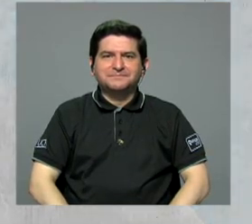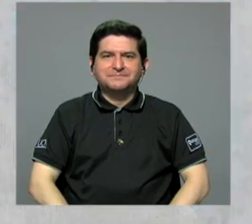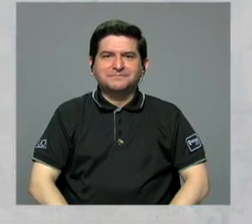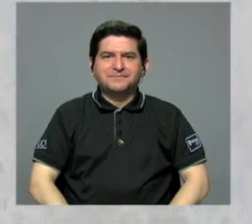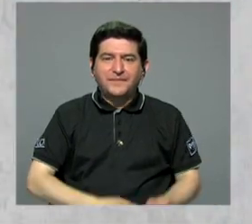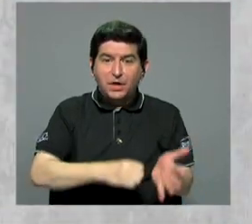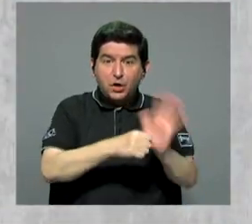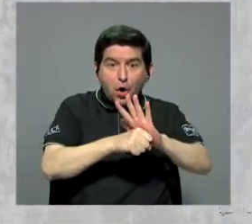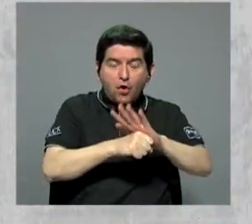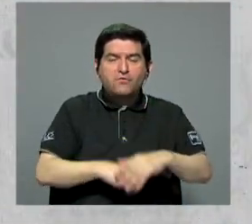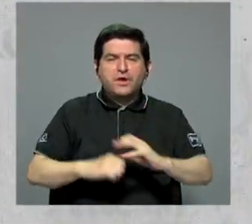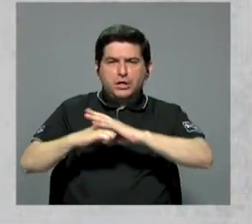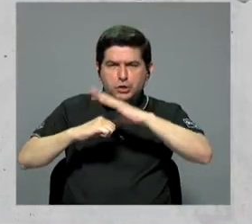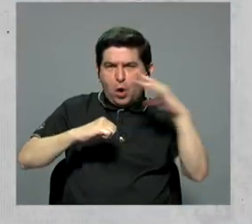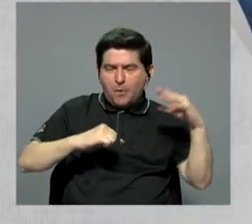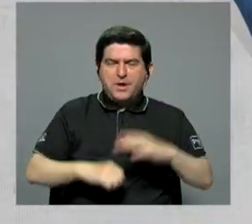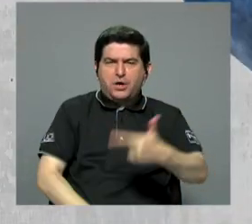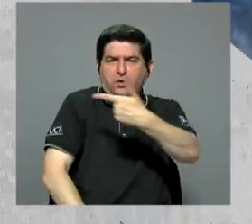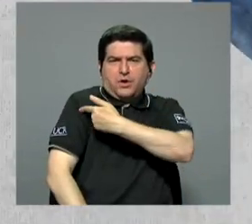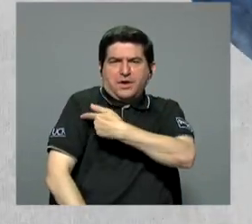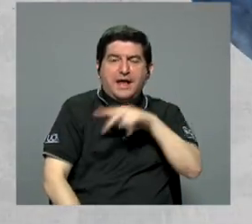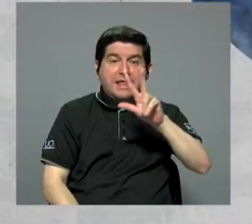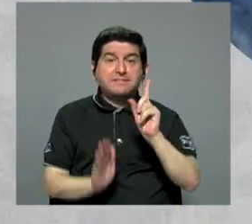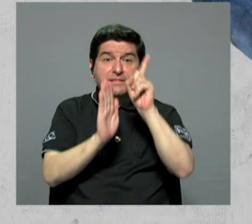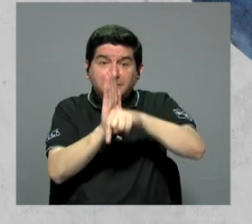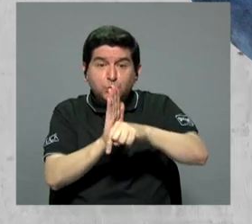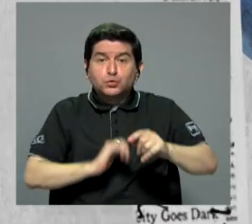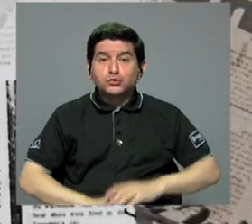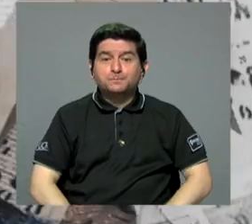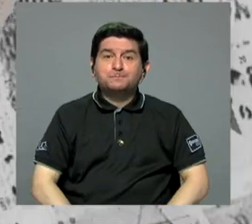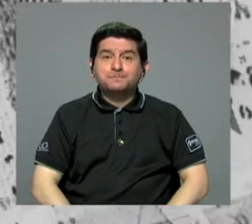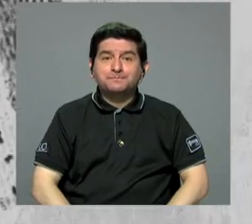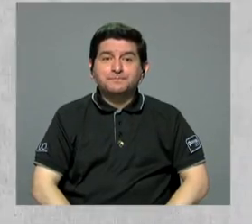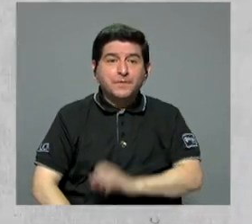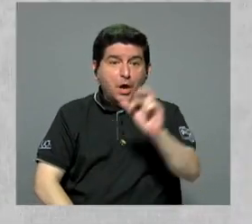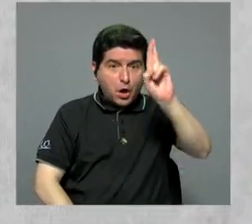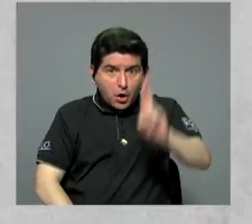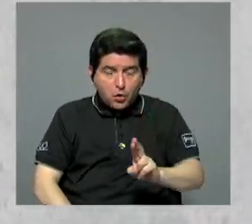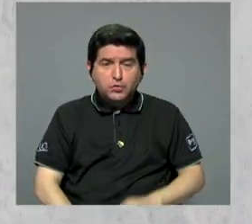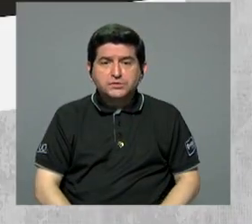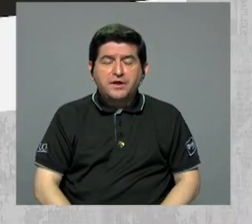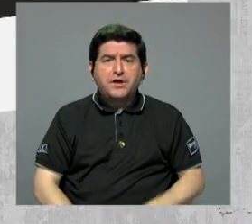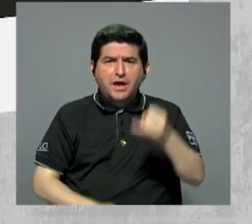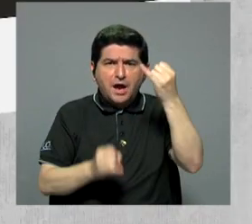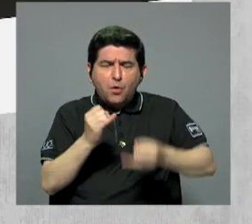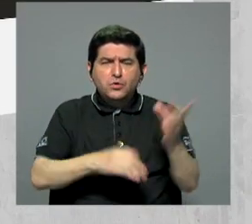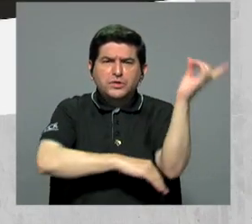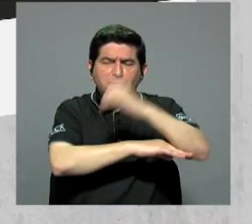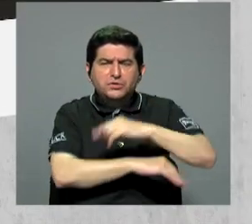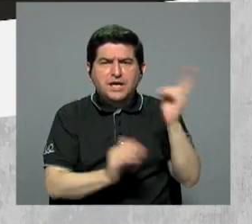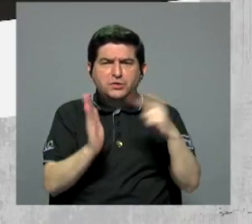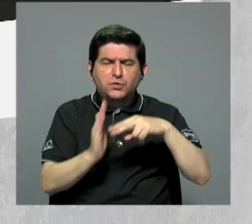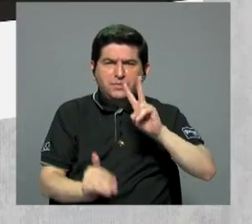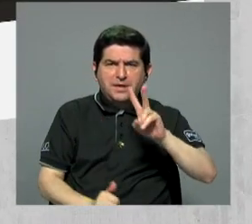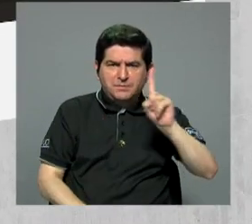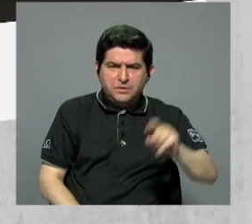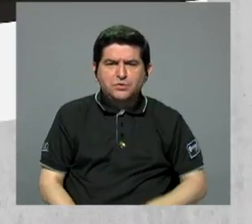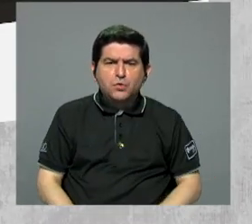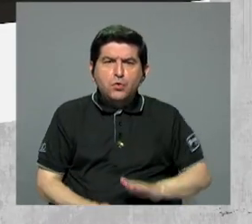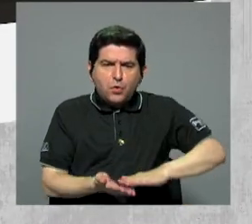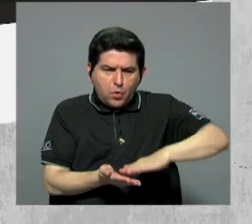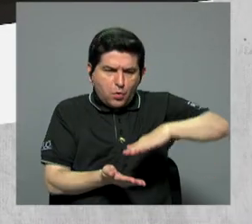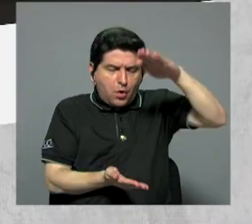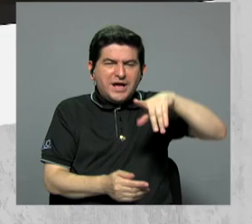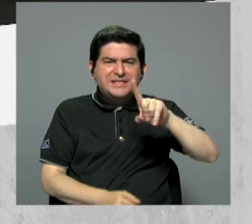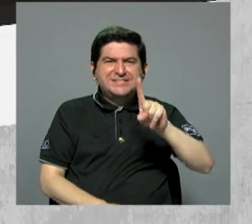COVID, Omicron y vacunas en tres minutos. Costa Rica despidió los últimos días del 2021 con un